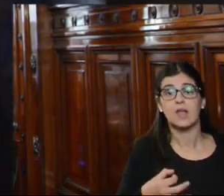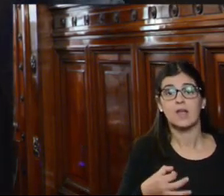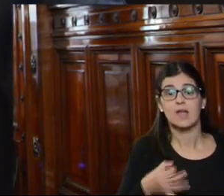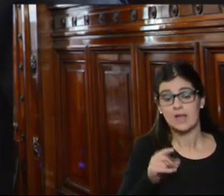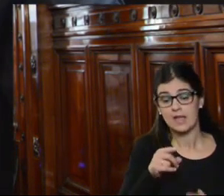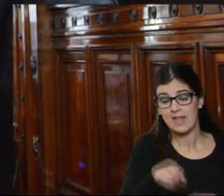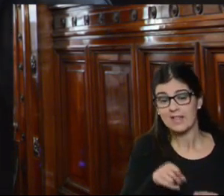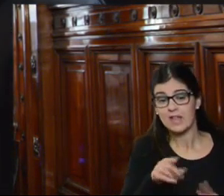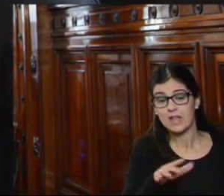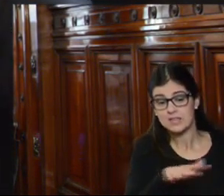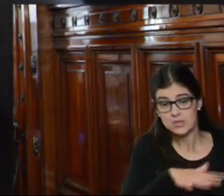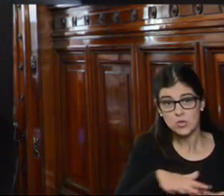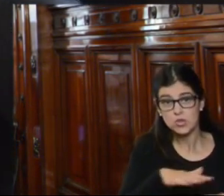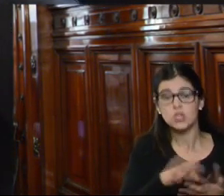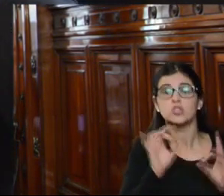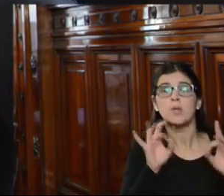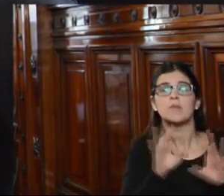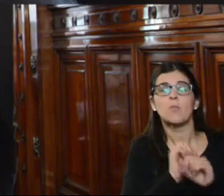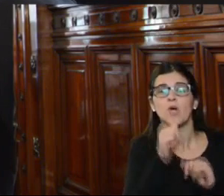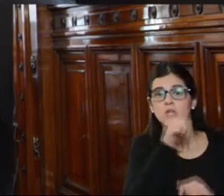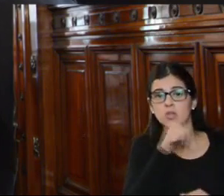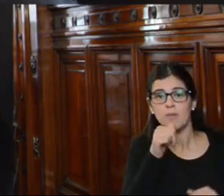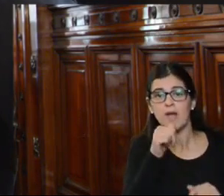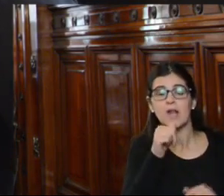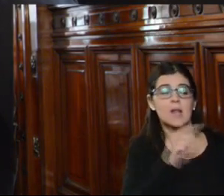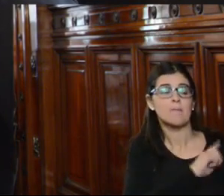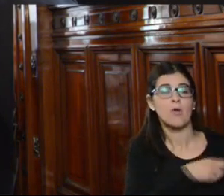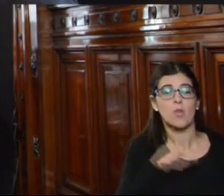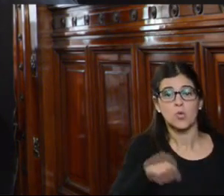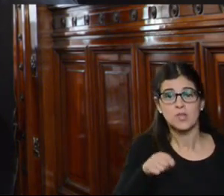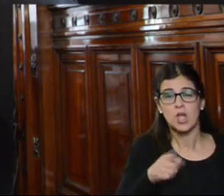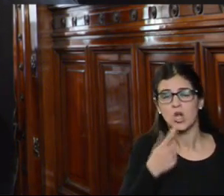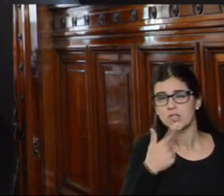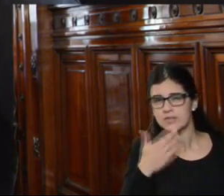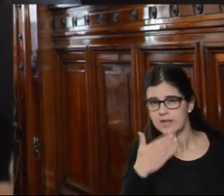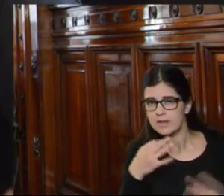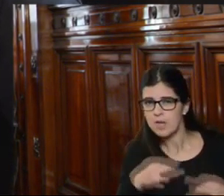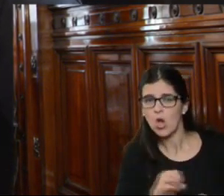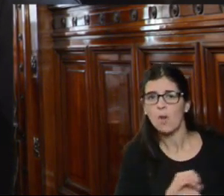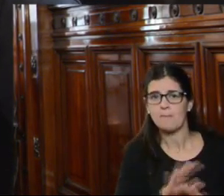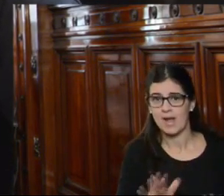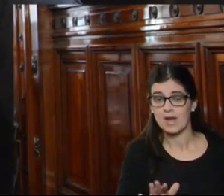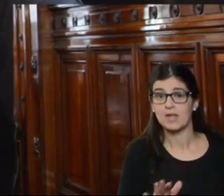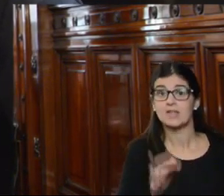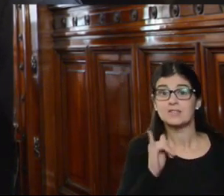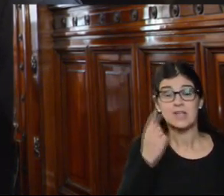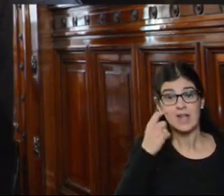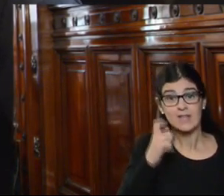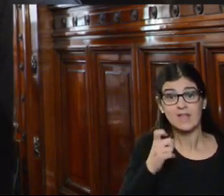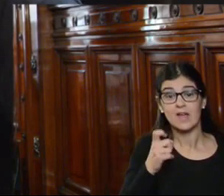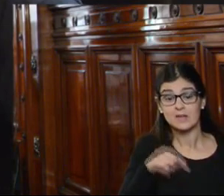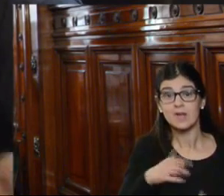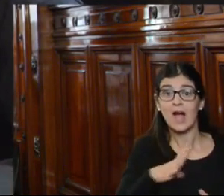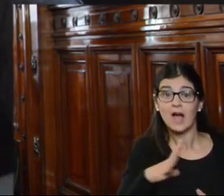clase de situaciones solamente la puede resolver el poder judicial no sé si entendí bien o mal si la idea es que aquí